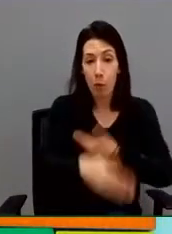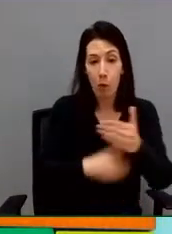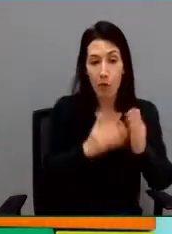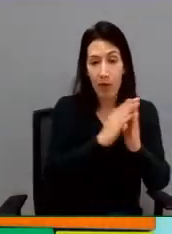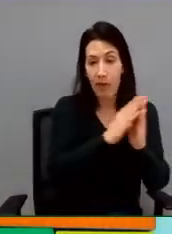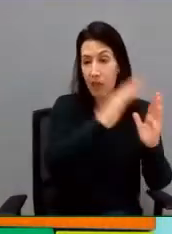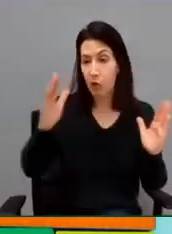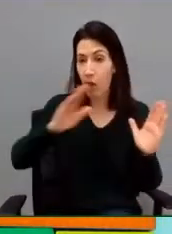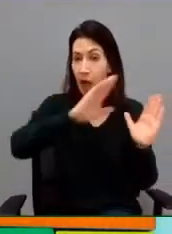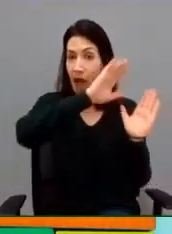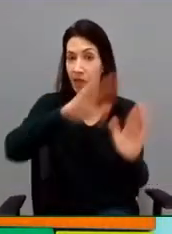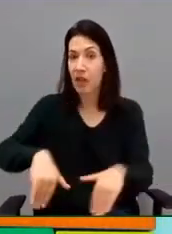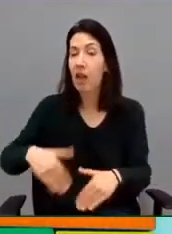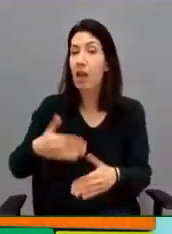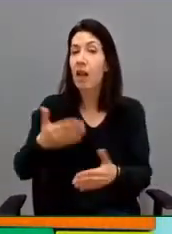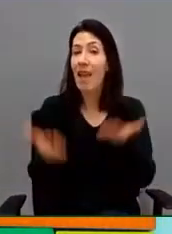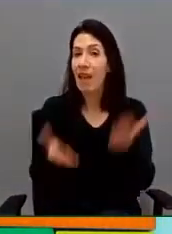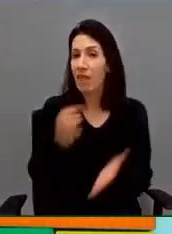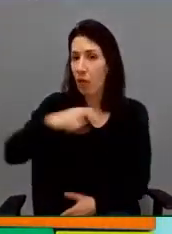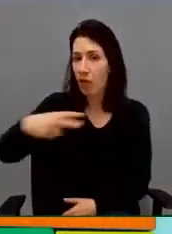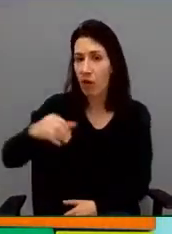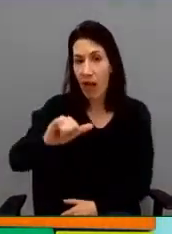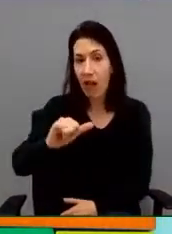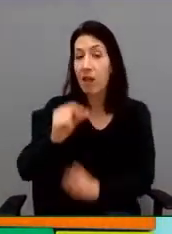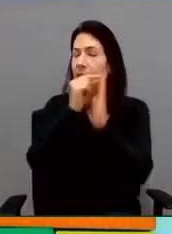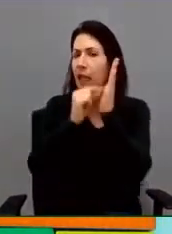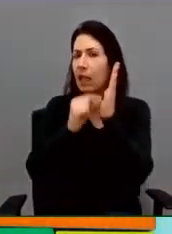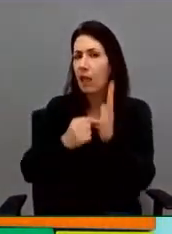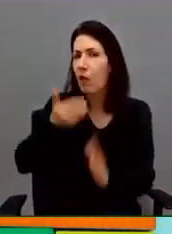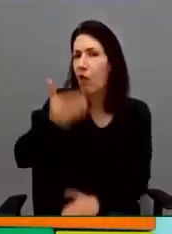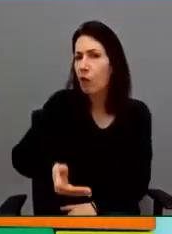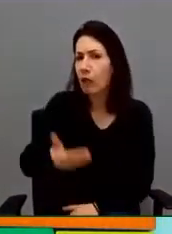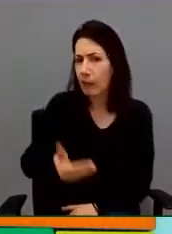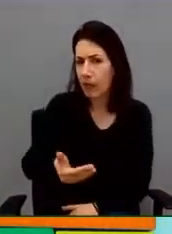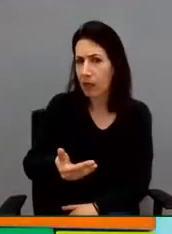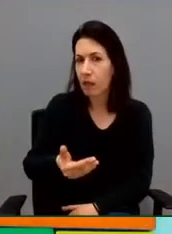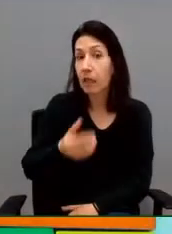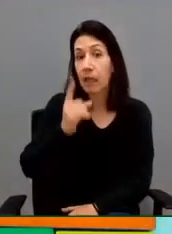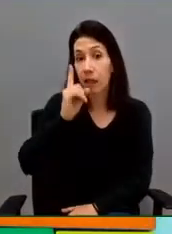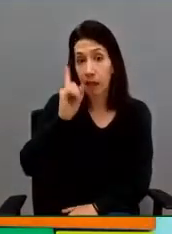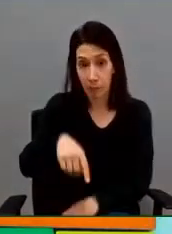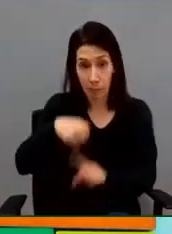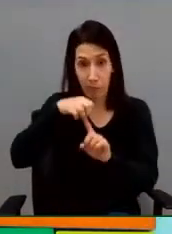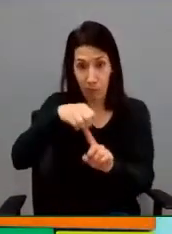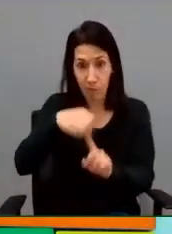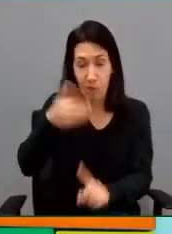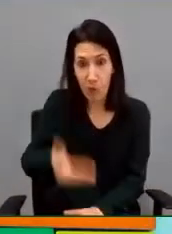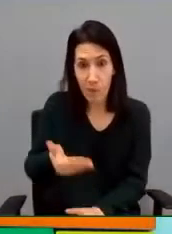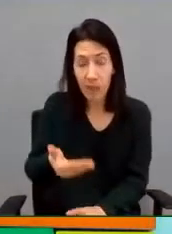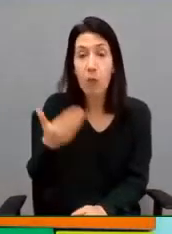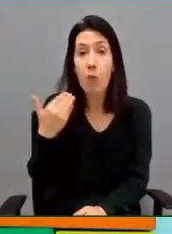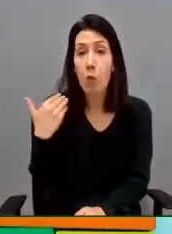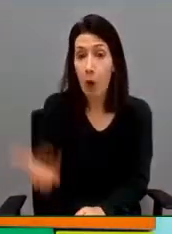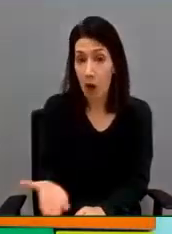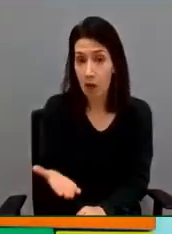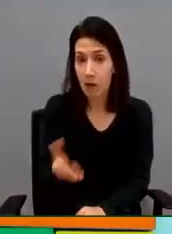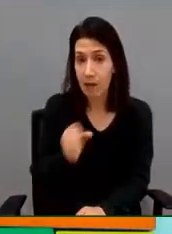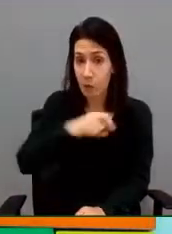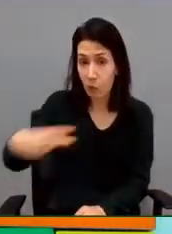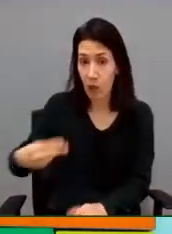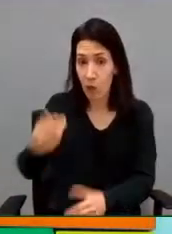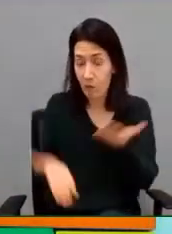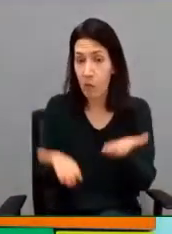evaluación y como criterio fundamental y crítico de esa evaluación